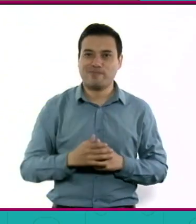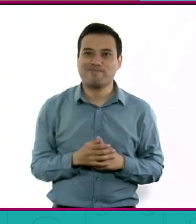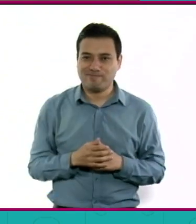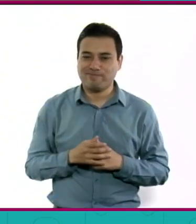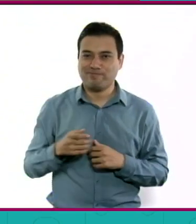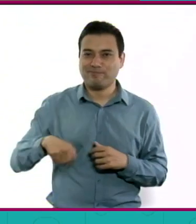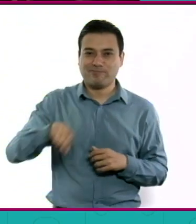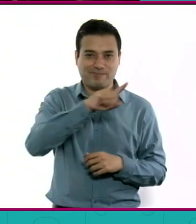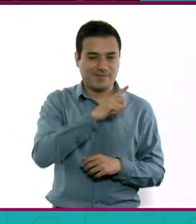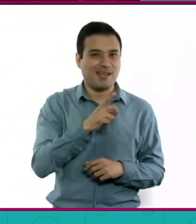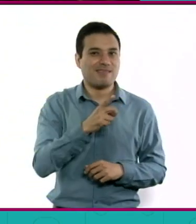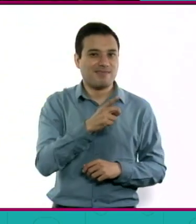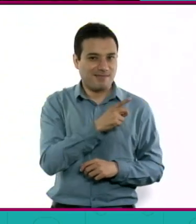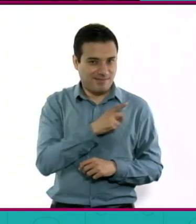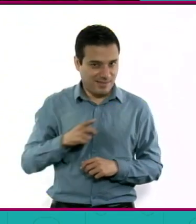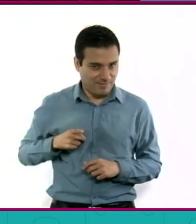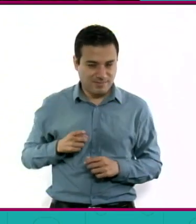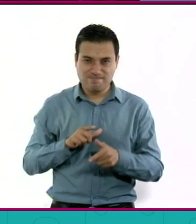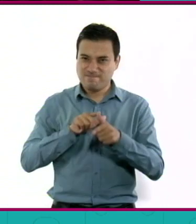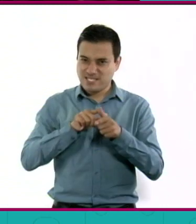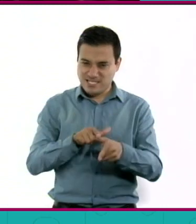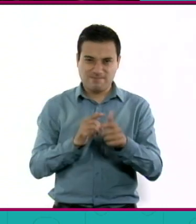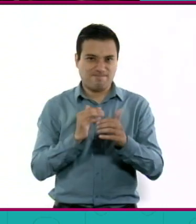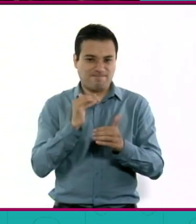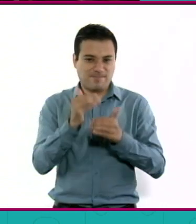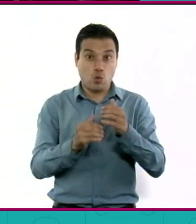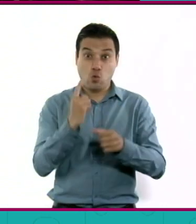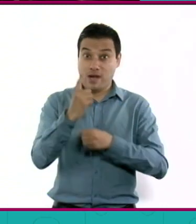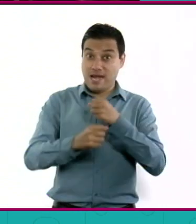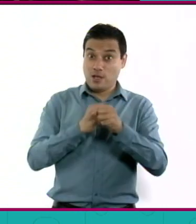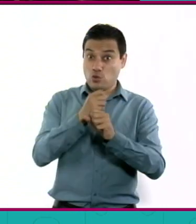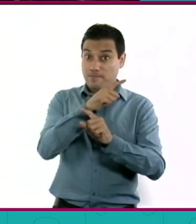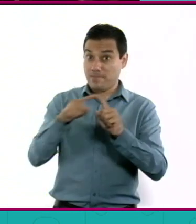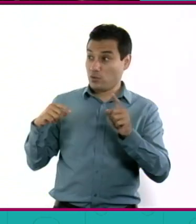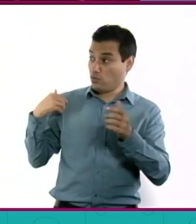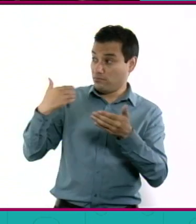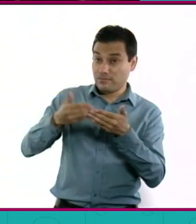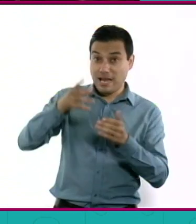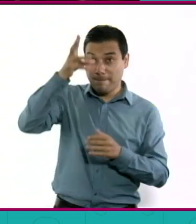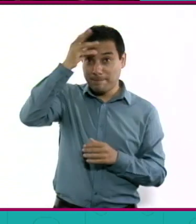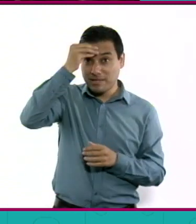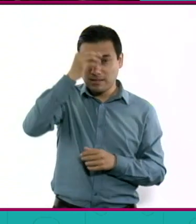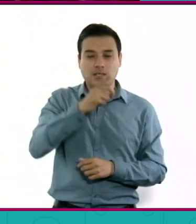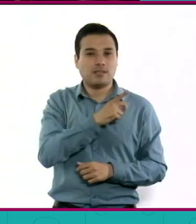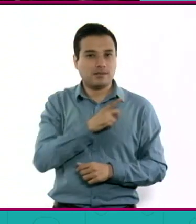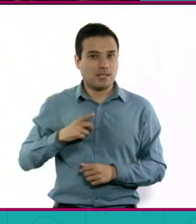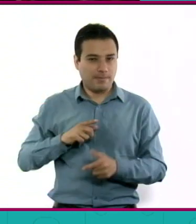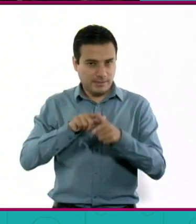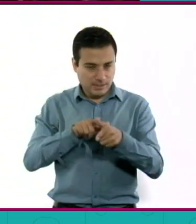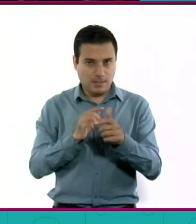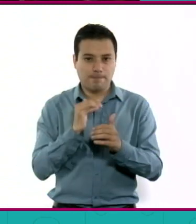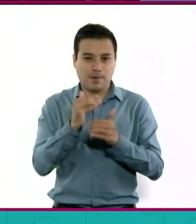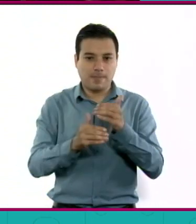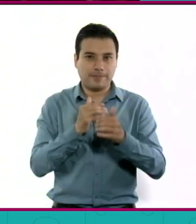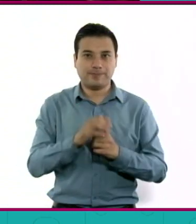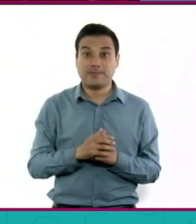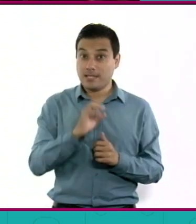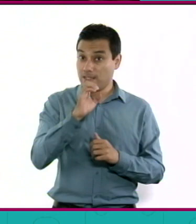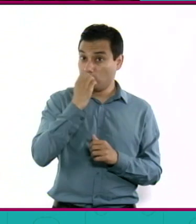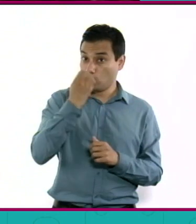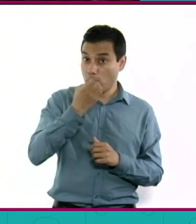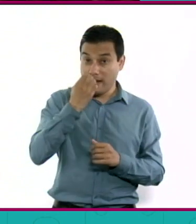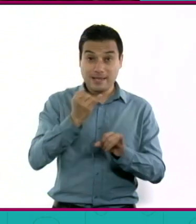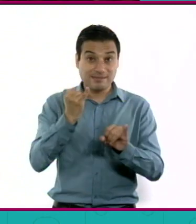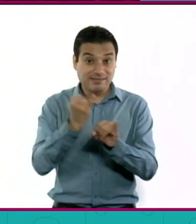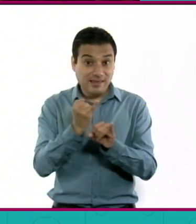hay que cosechar todo este esfuerzo de este año y medio, en la parte educativa se ha aprendido mucho, la educación a distancia ha crecido muchísimo, se